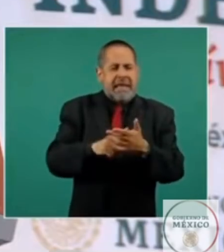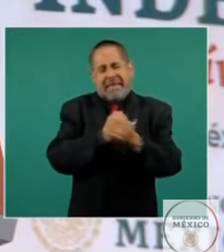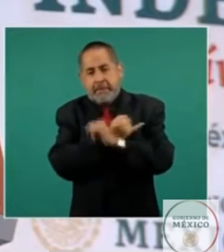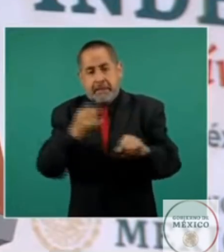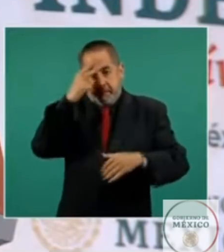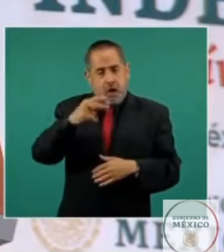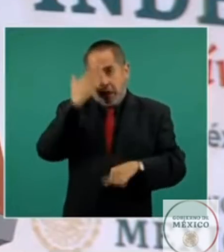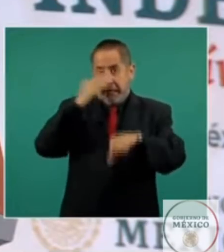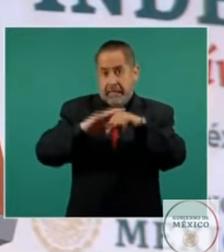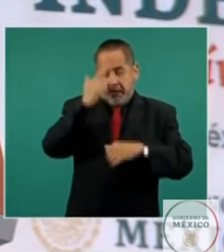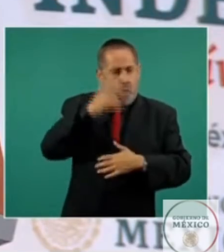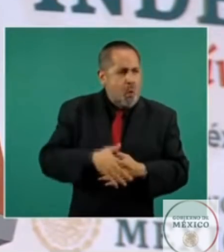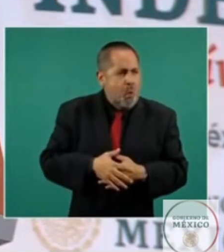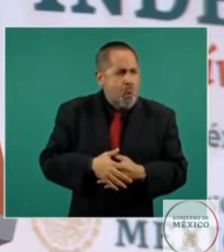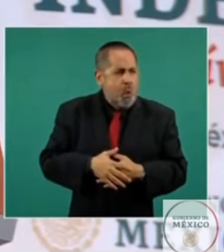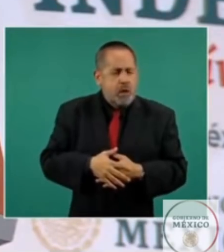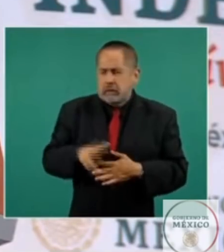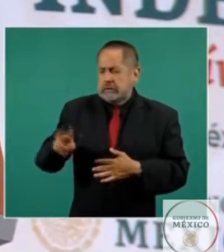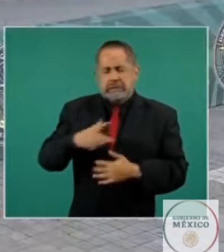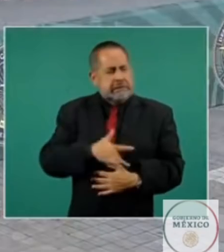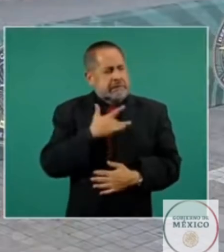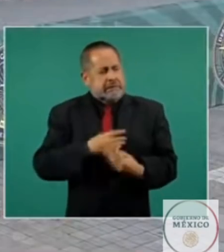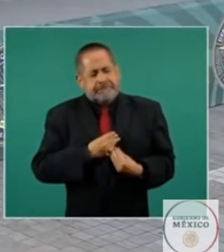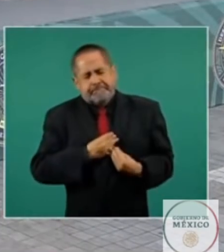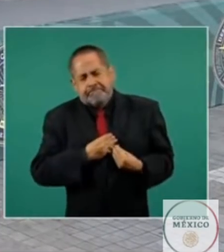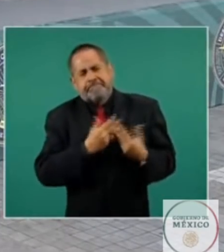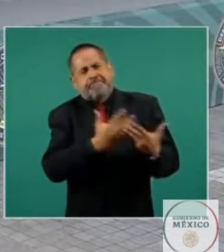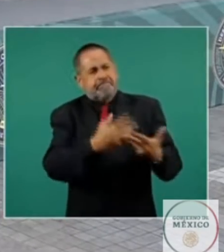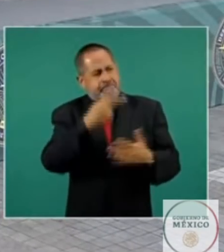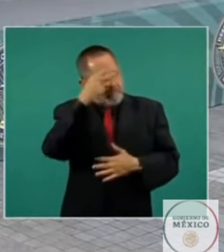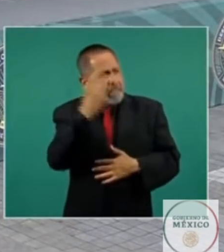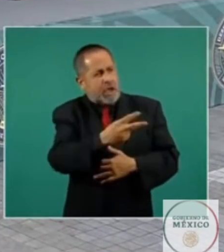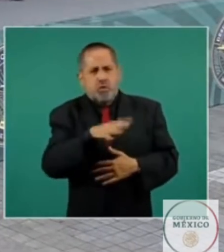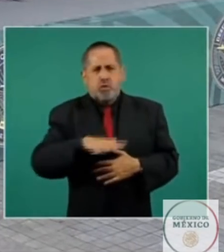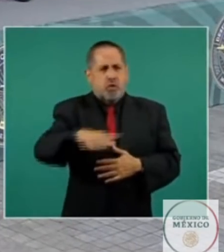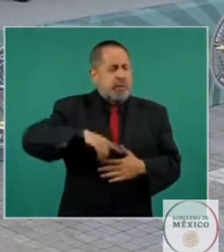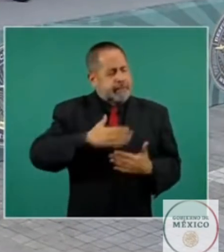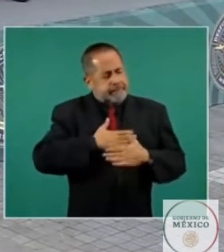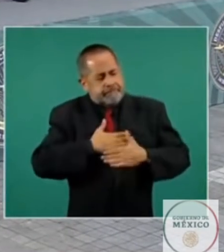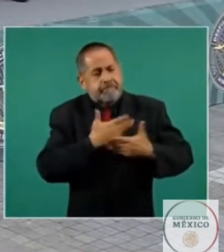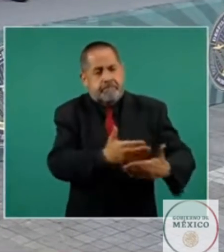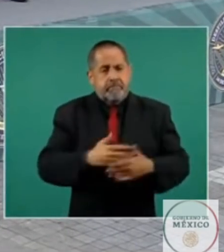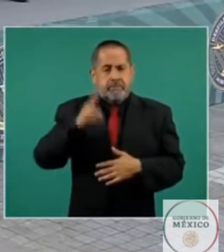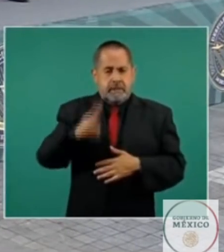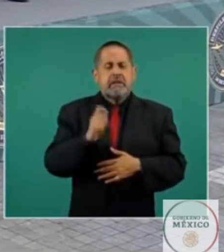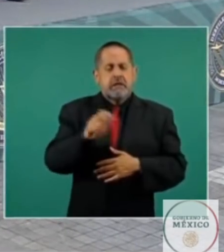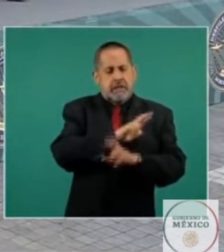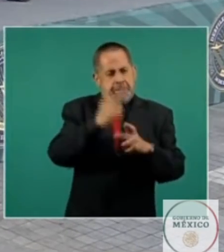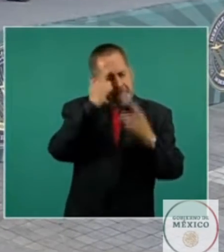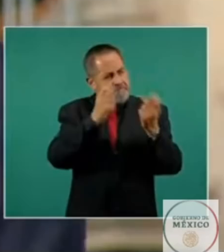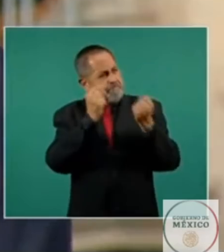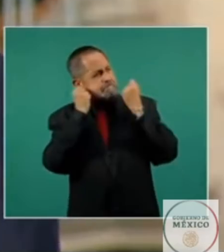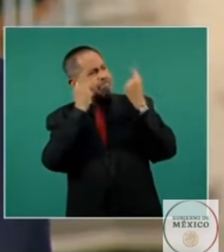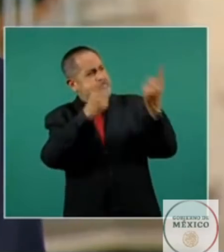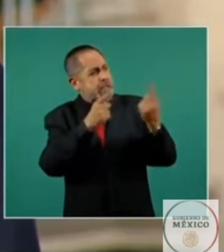nuestros sentimientos ante su gobierno y su pueblo lo hago consciente de que es un reconocimiento a los lazos